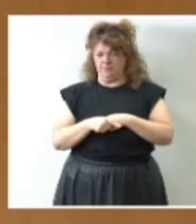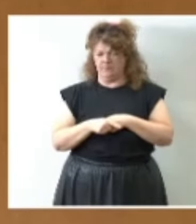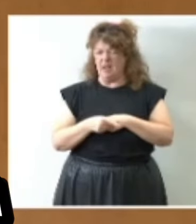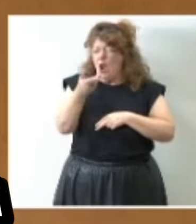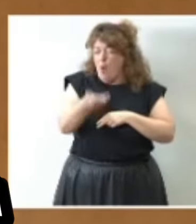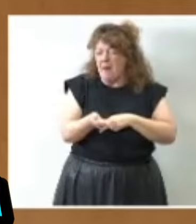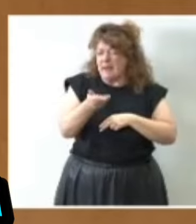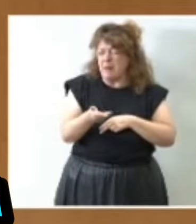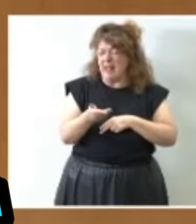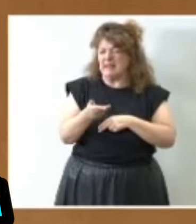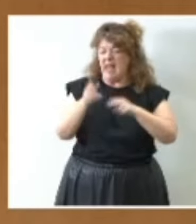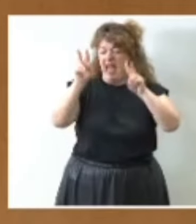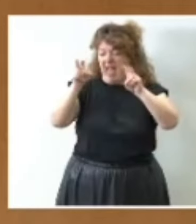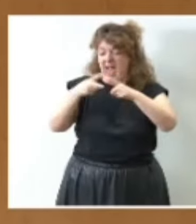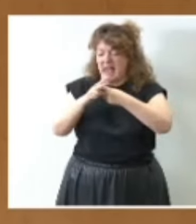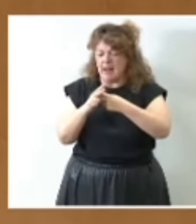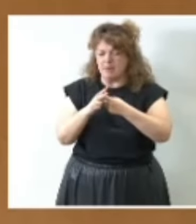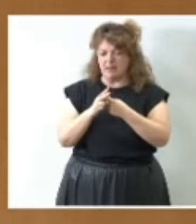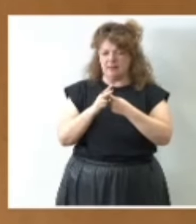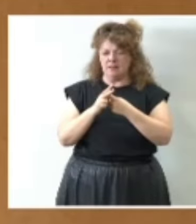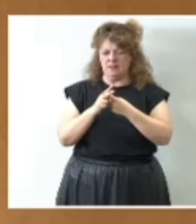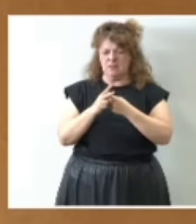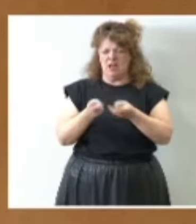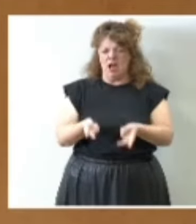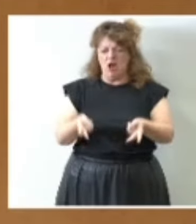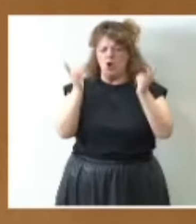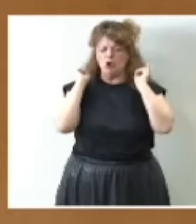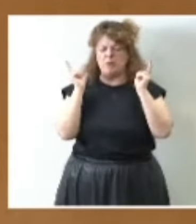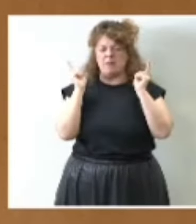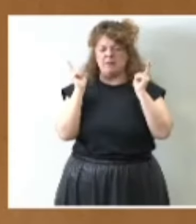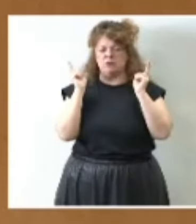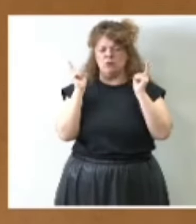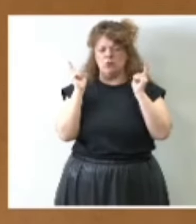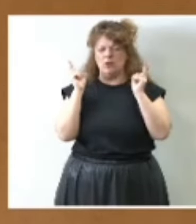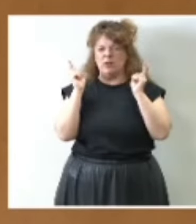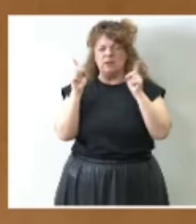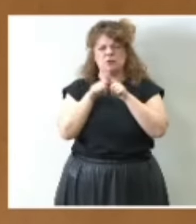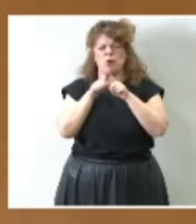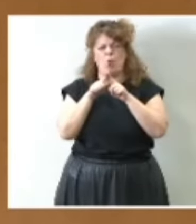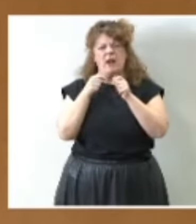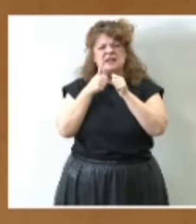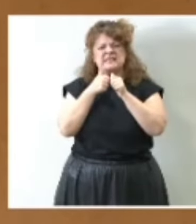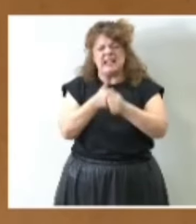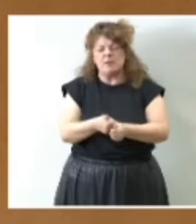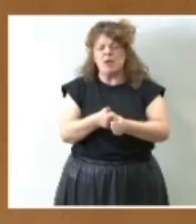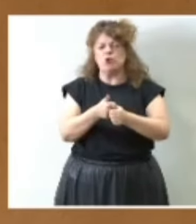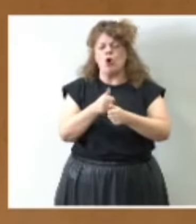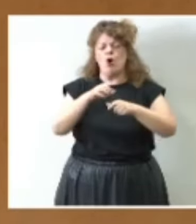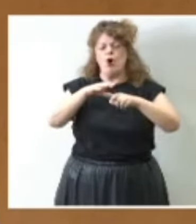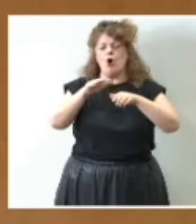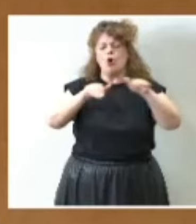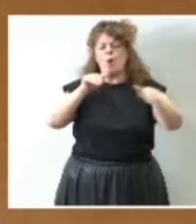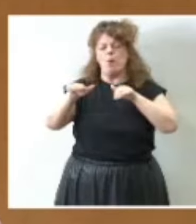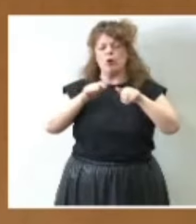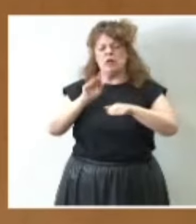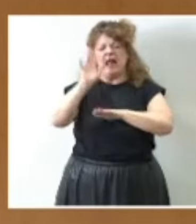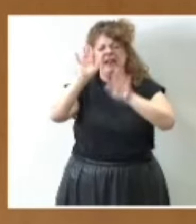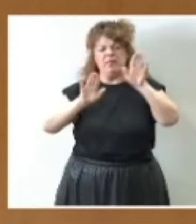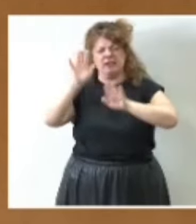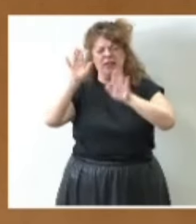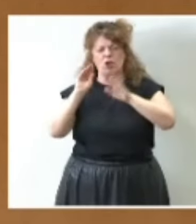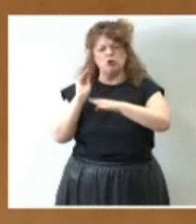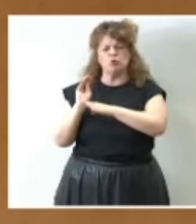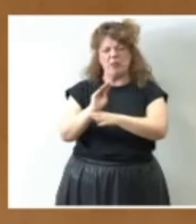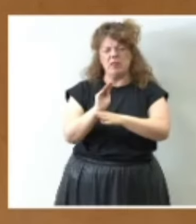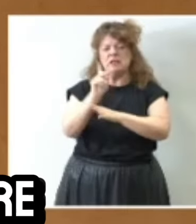relevante de esa nueva herramienta nos permite hacer un seguimiento de la convocatoria de licitaciones y subvenciones así como de